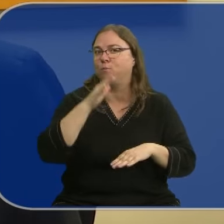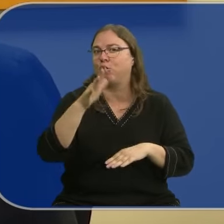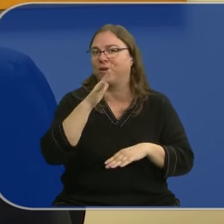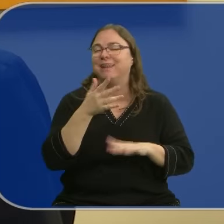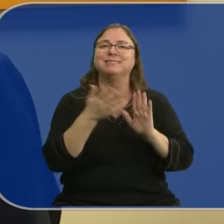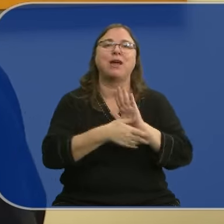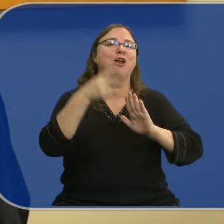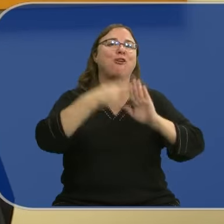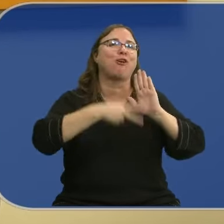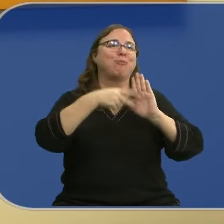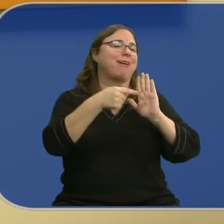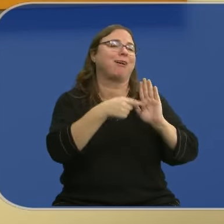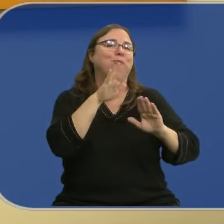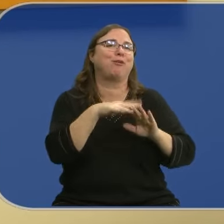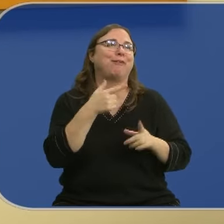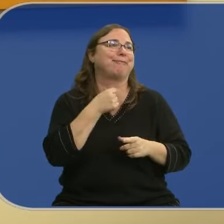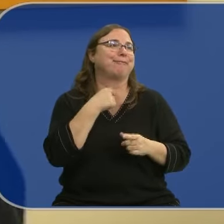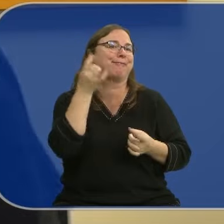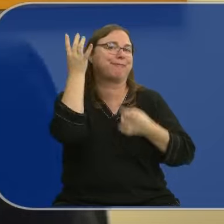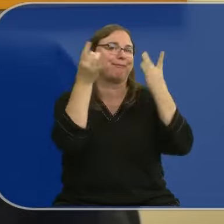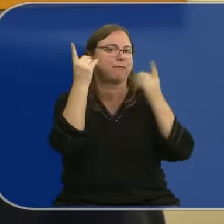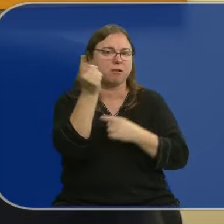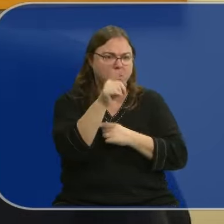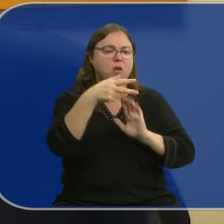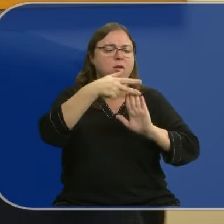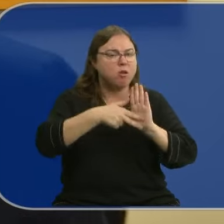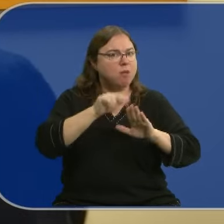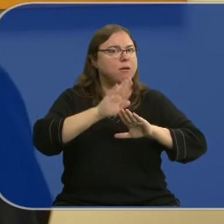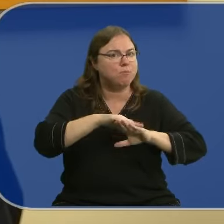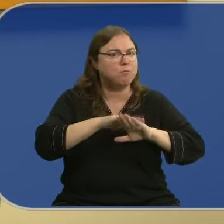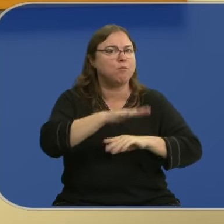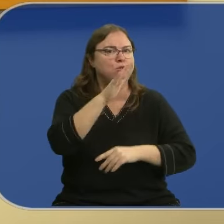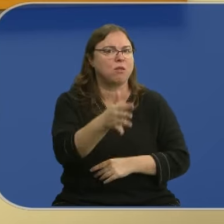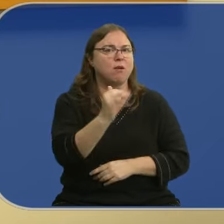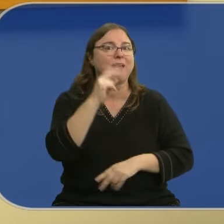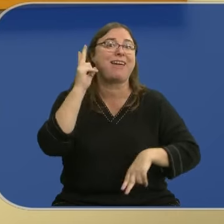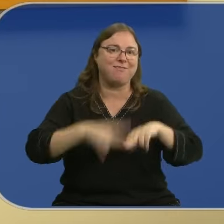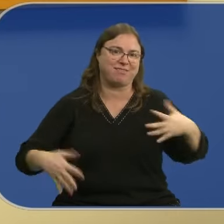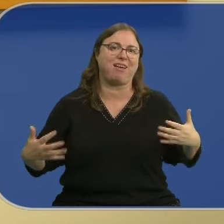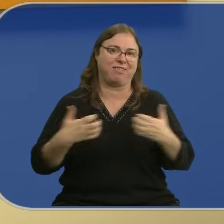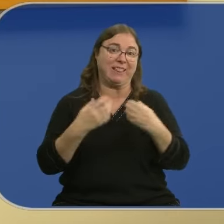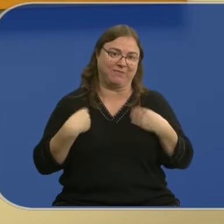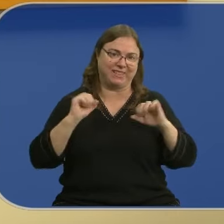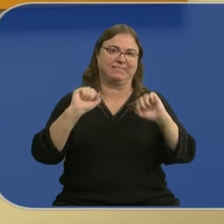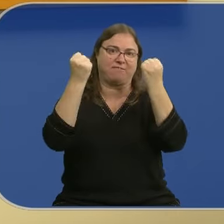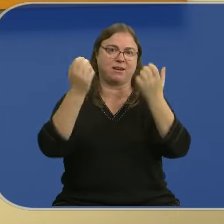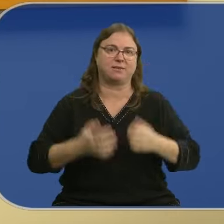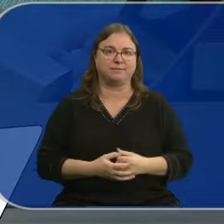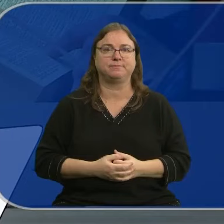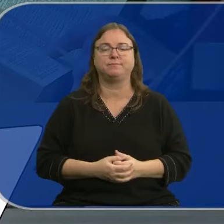que las normas no están ahí por capricho, sino que están un poco para intentar evitar accidentes y salvar vidas.